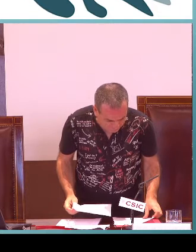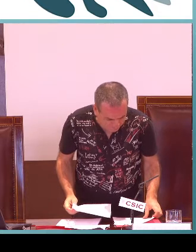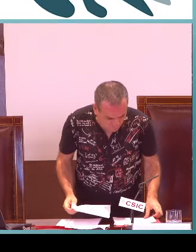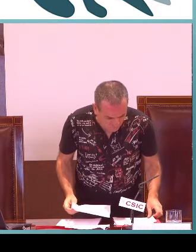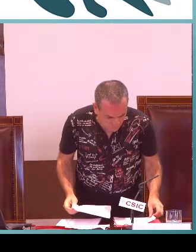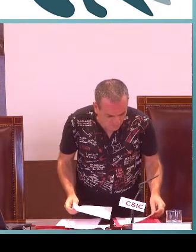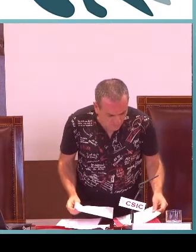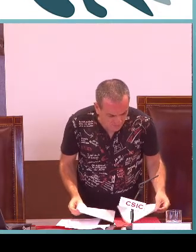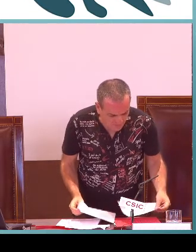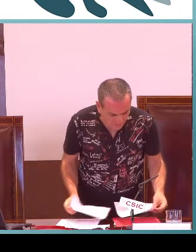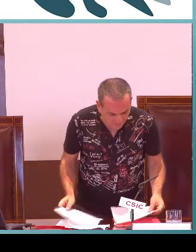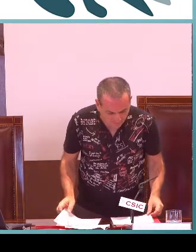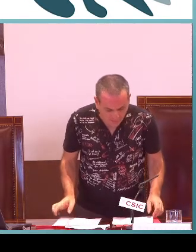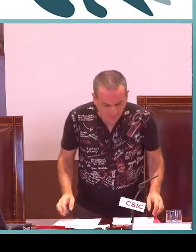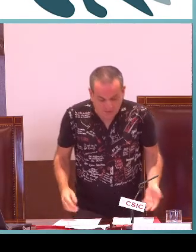salga bien.